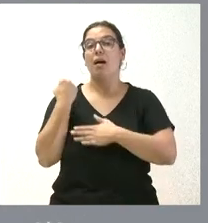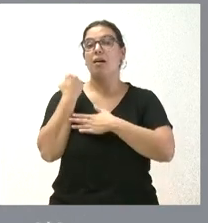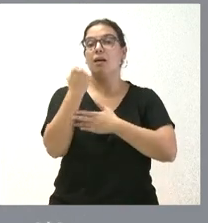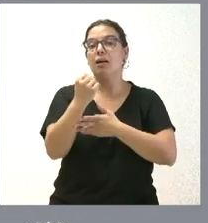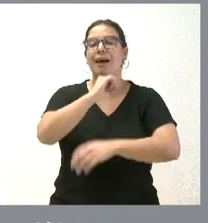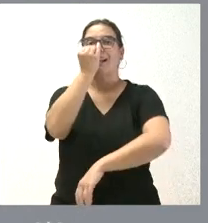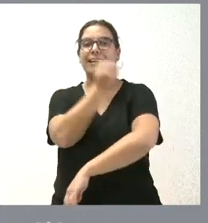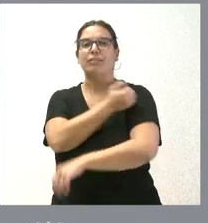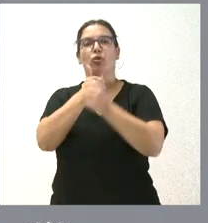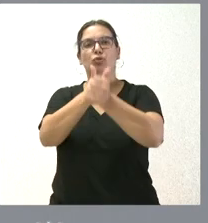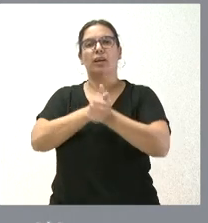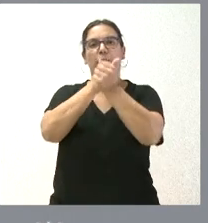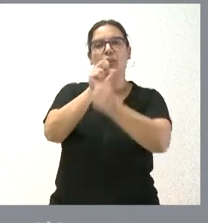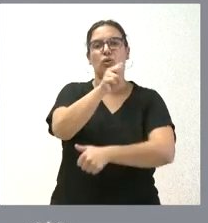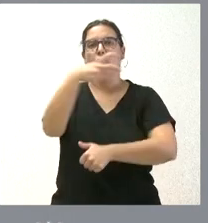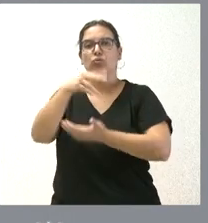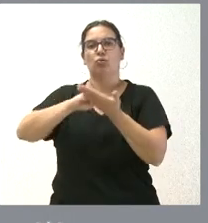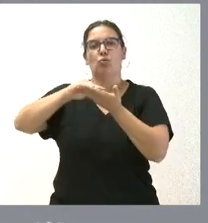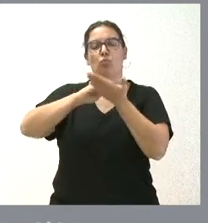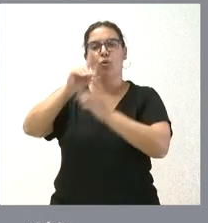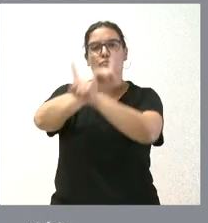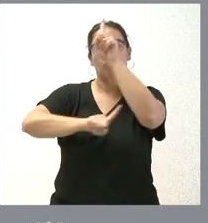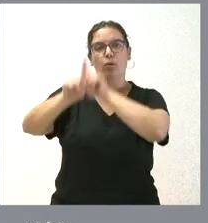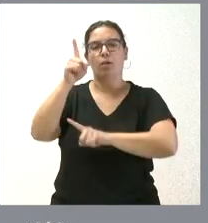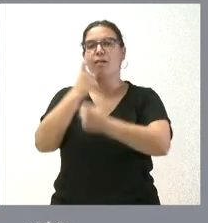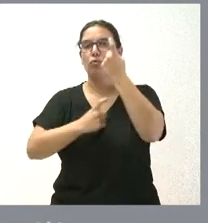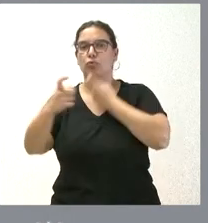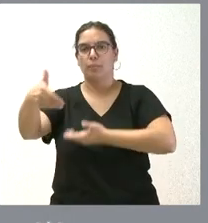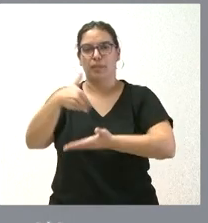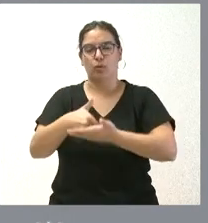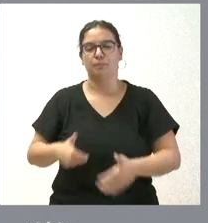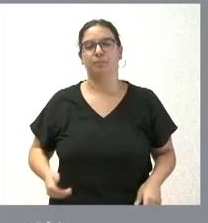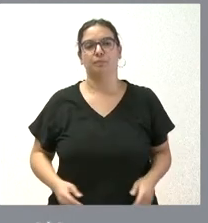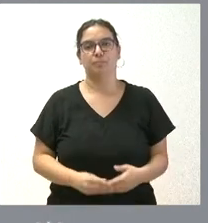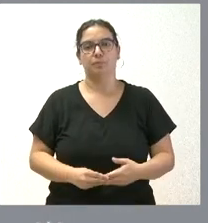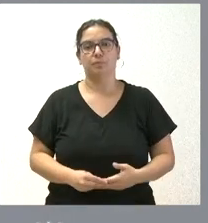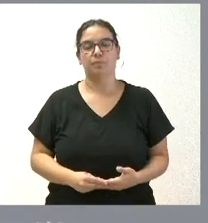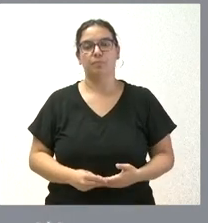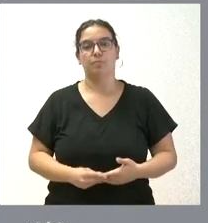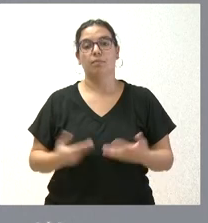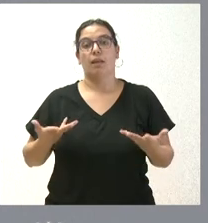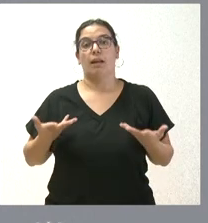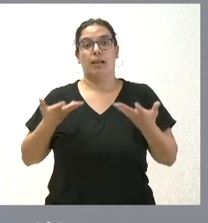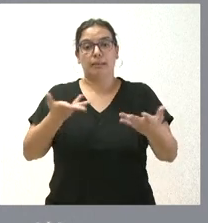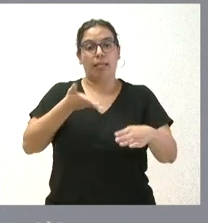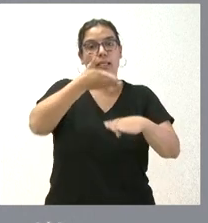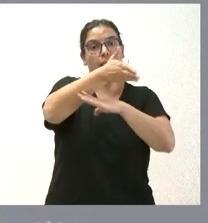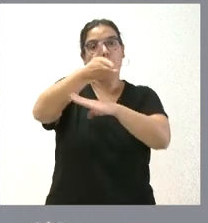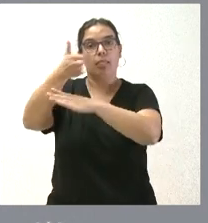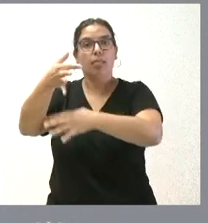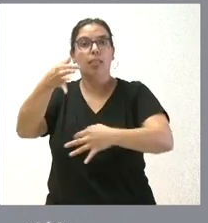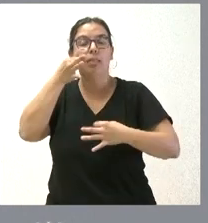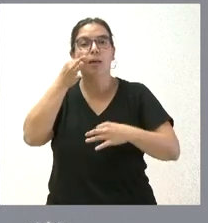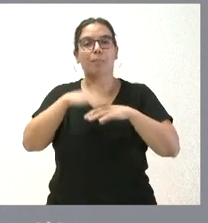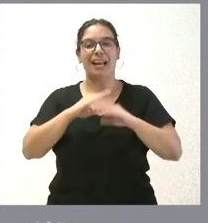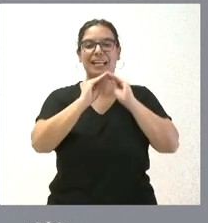registro, seguimiento y resolución de incidencias, consultas y peticiones. Se asistirá in situ en relación con la